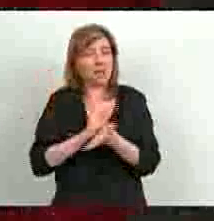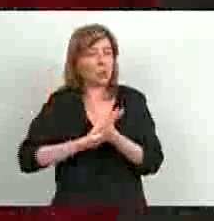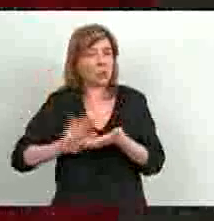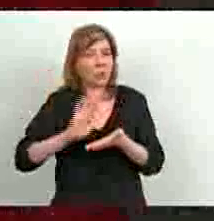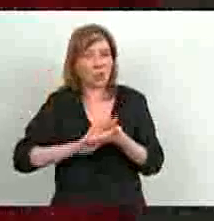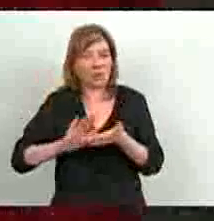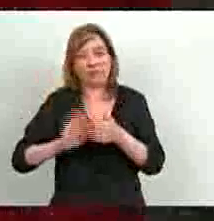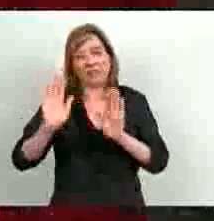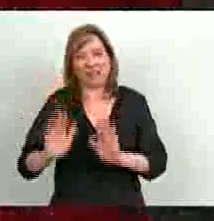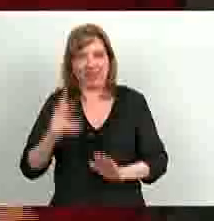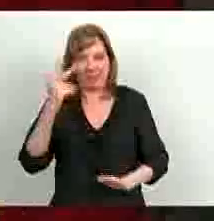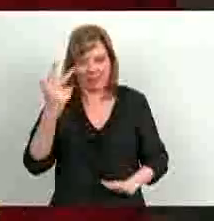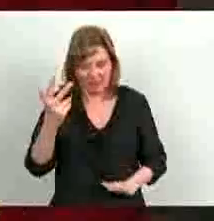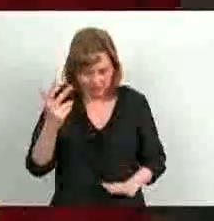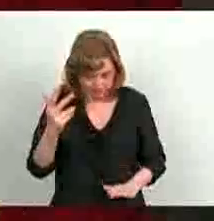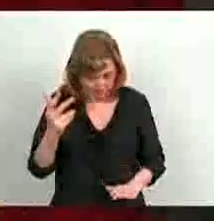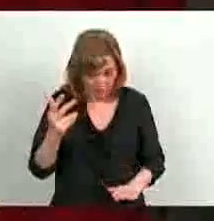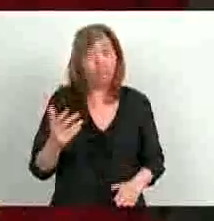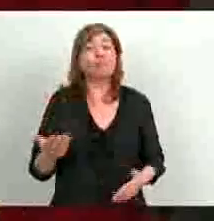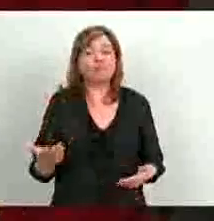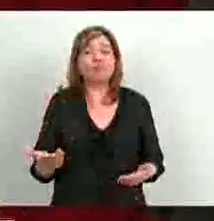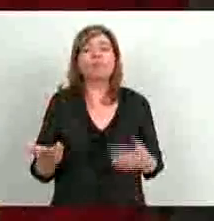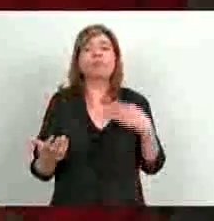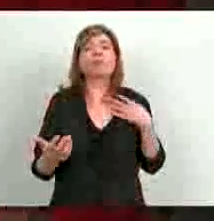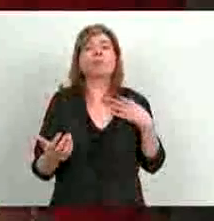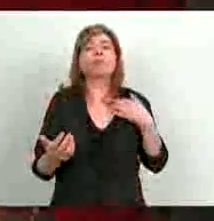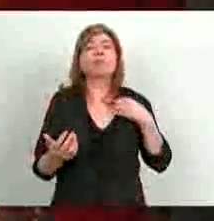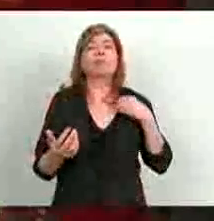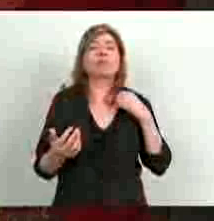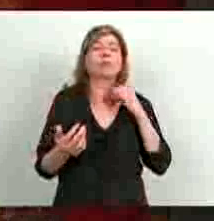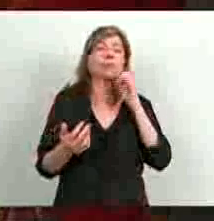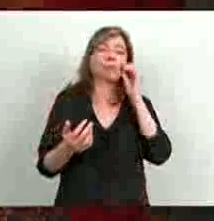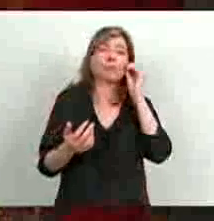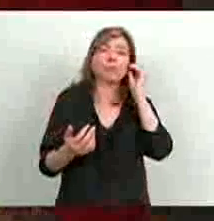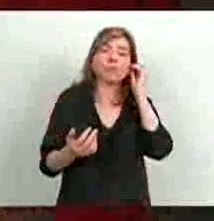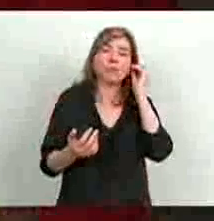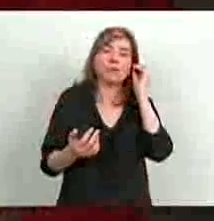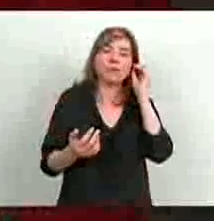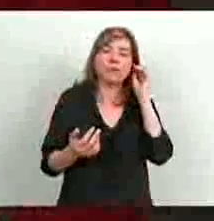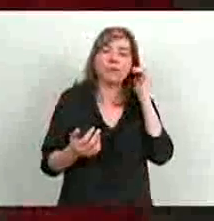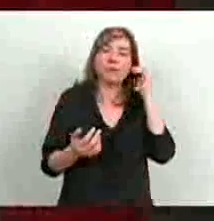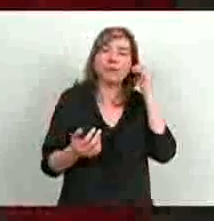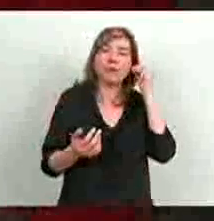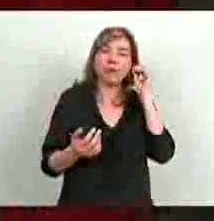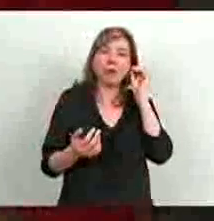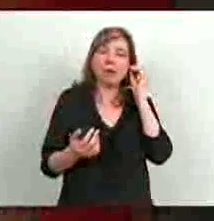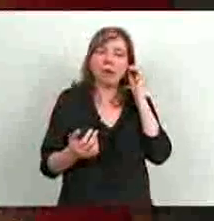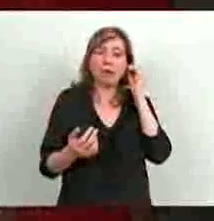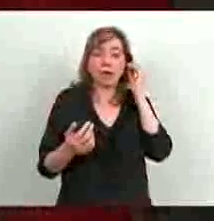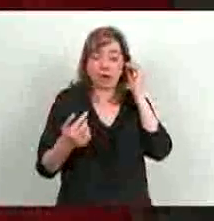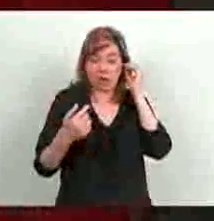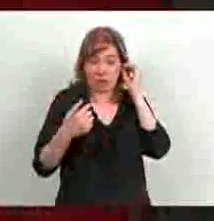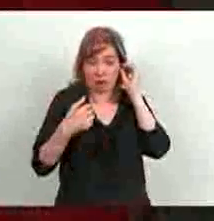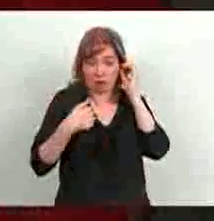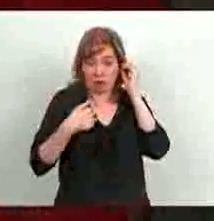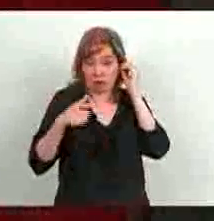va a quedar finalmente. Ahora, curiosamente, curiosamente, curiosamente, cuando invertimos en